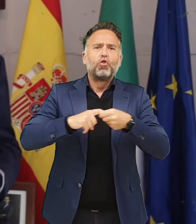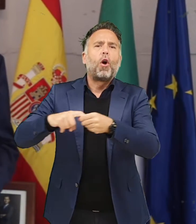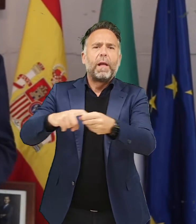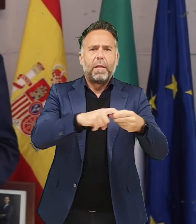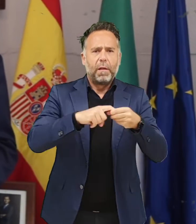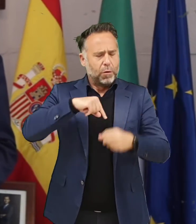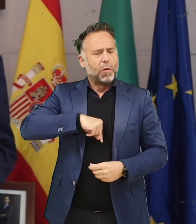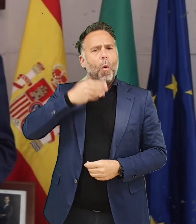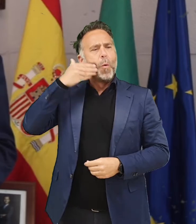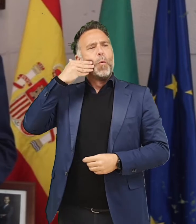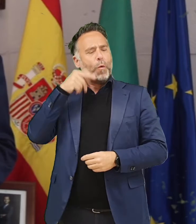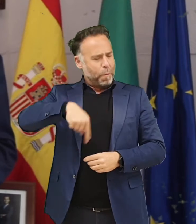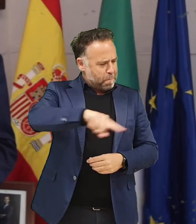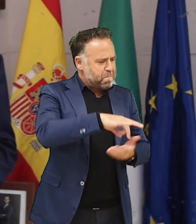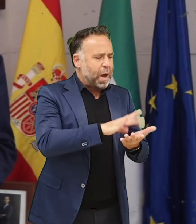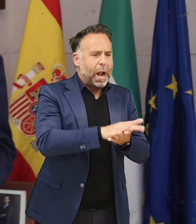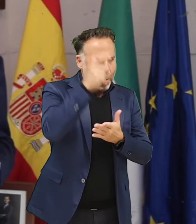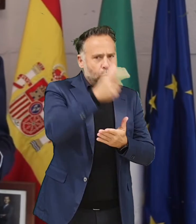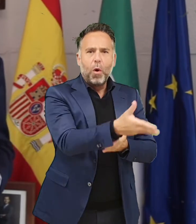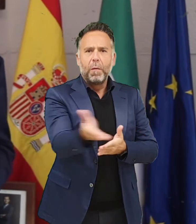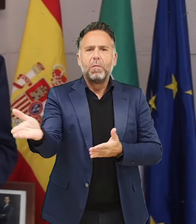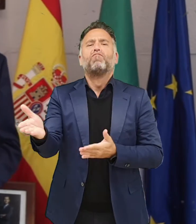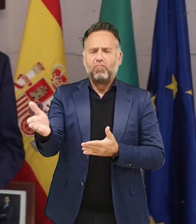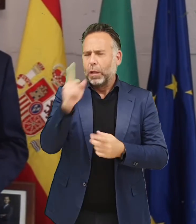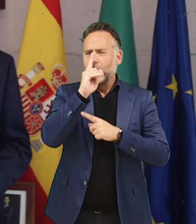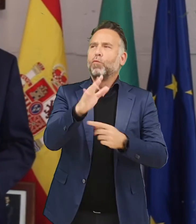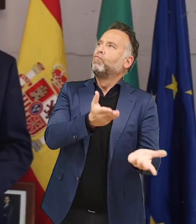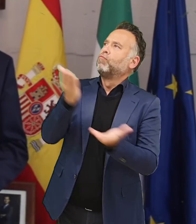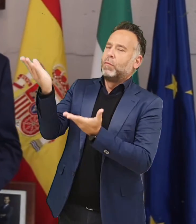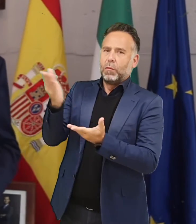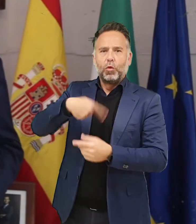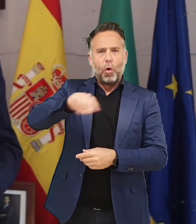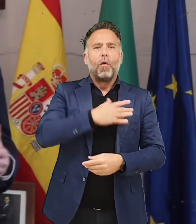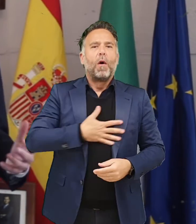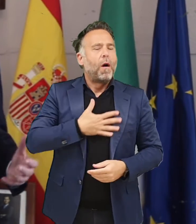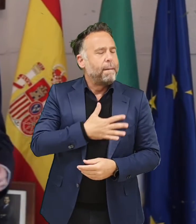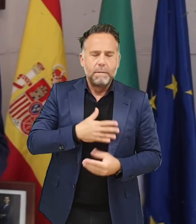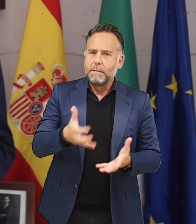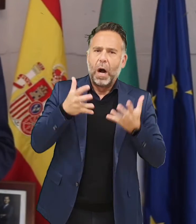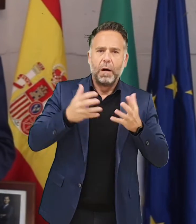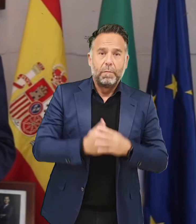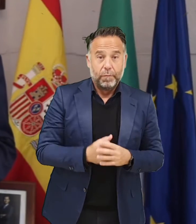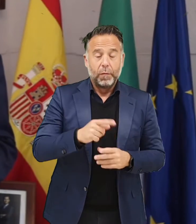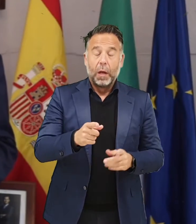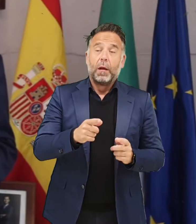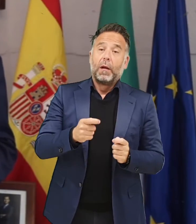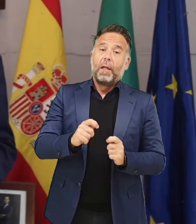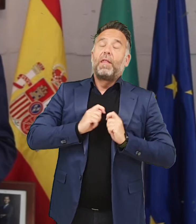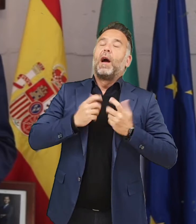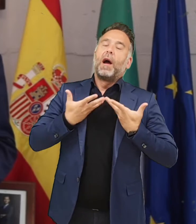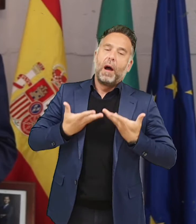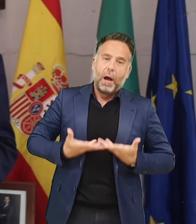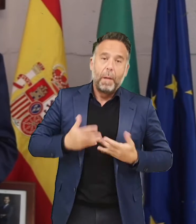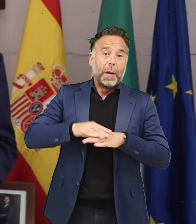Es un ejemplo de solidaridad extraordinario que me llena de orgullo como alcalde y creo que todos los malagueños podemos compartir esa